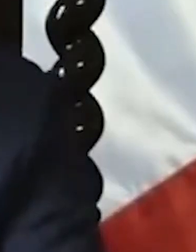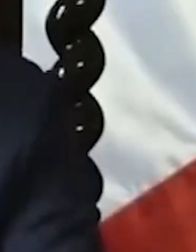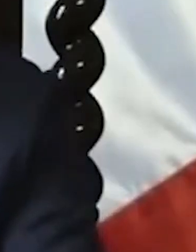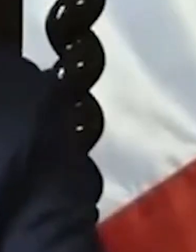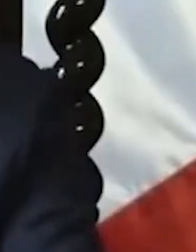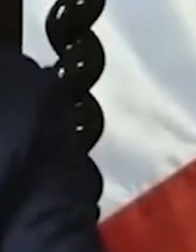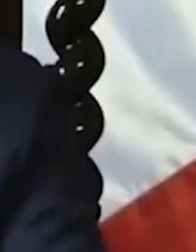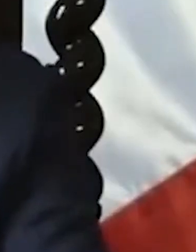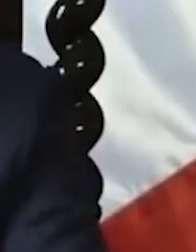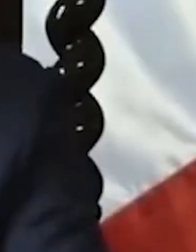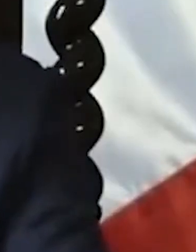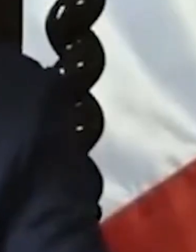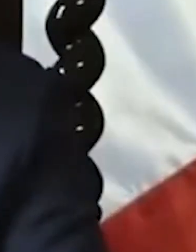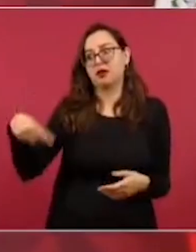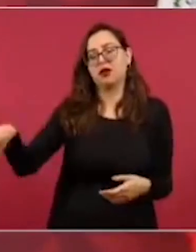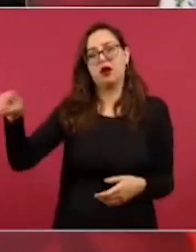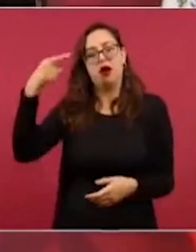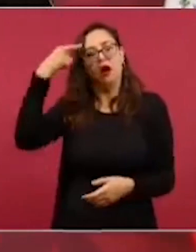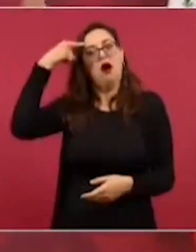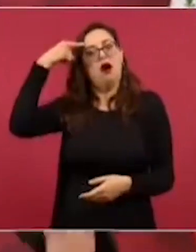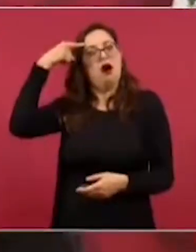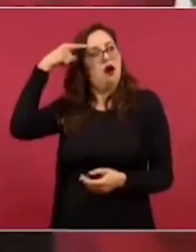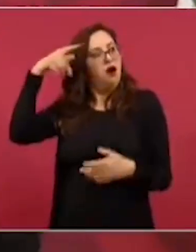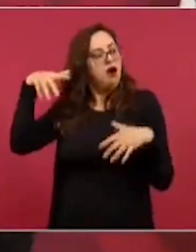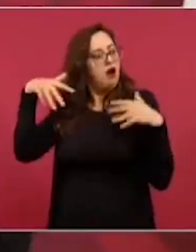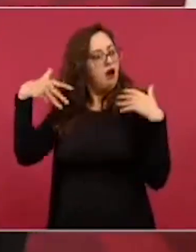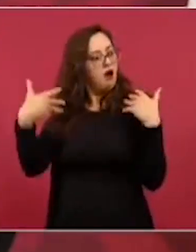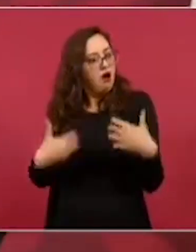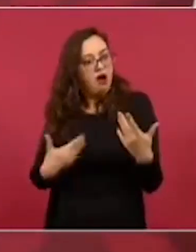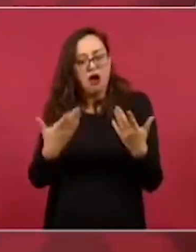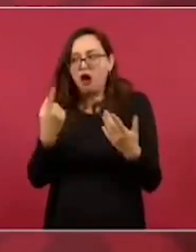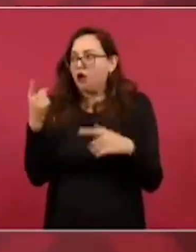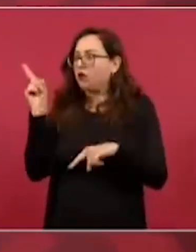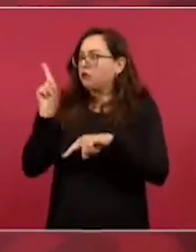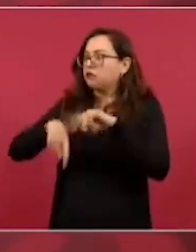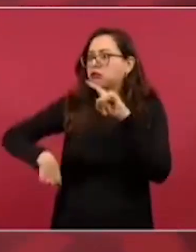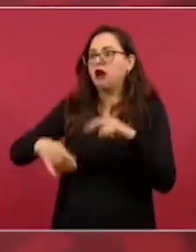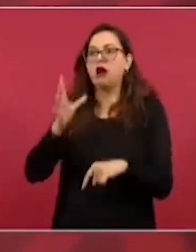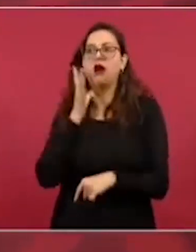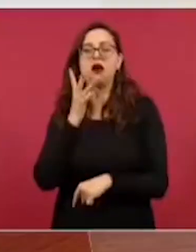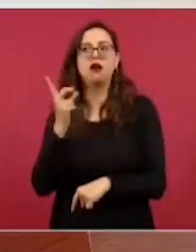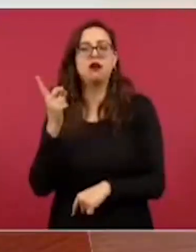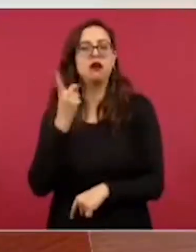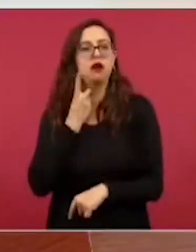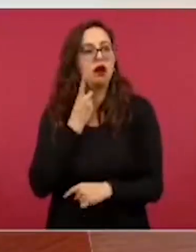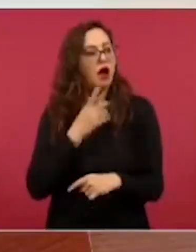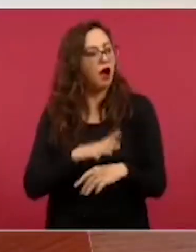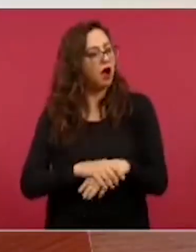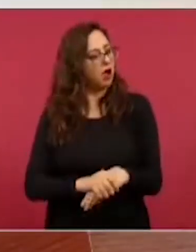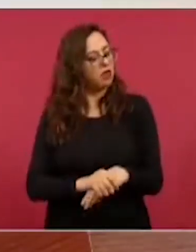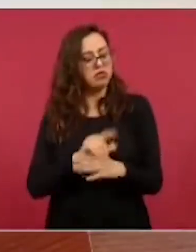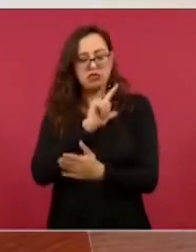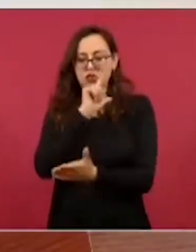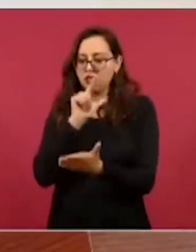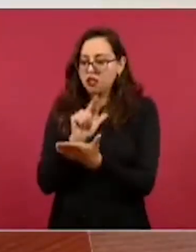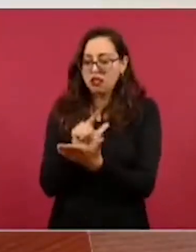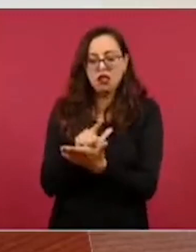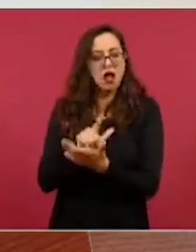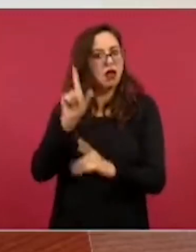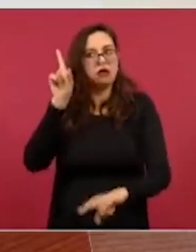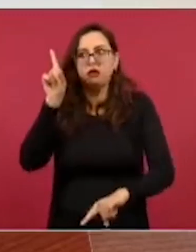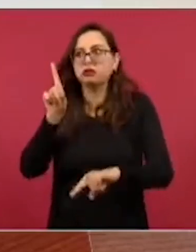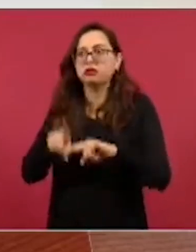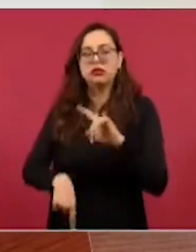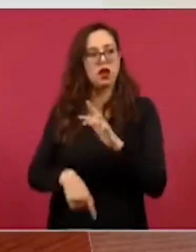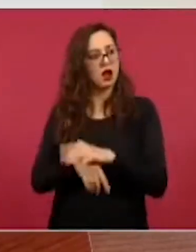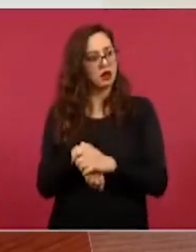mexicano tras anunciar la disolución del Congreso. Bajo ese tenor, confirmó que el mandatario destituido sí se dirigía a la Embajada de México en